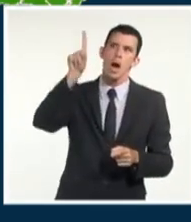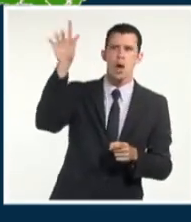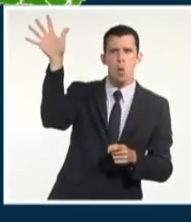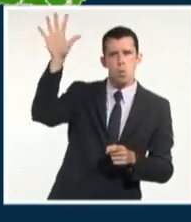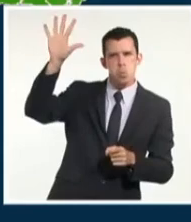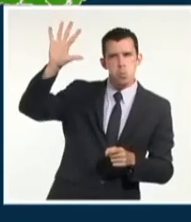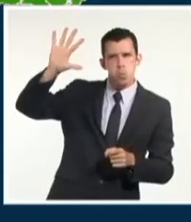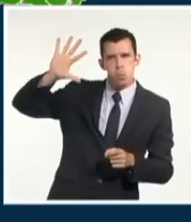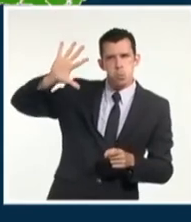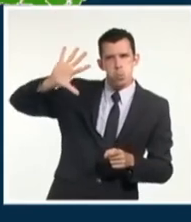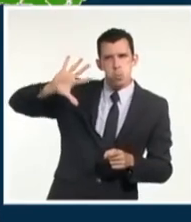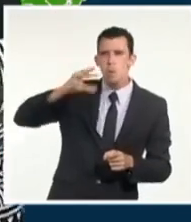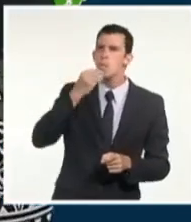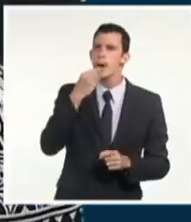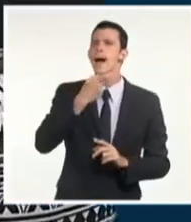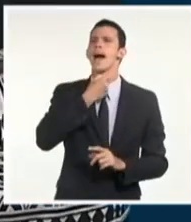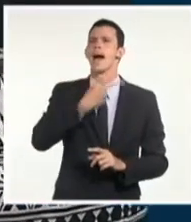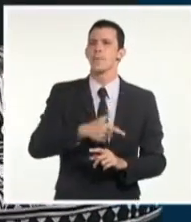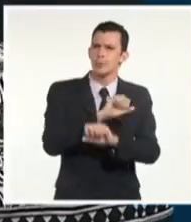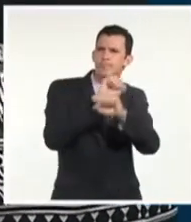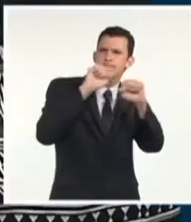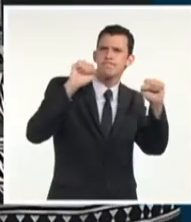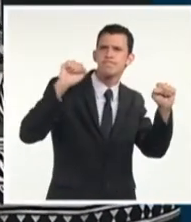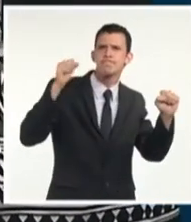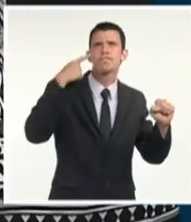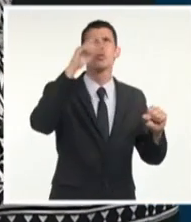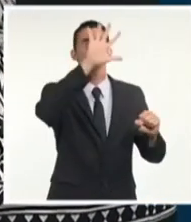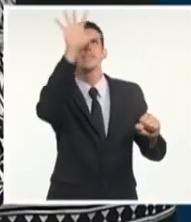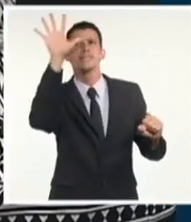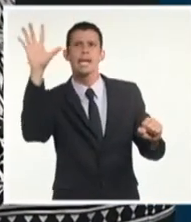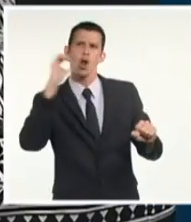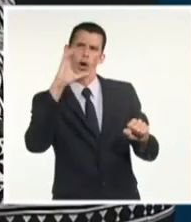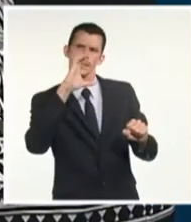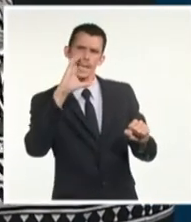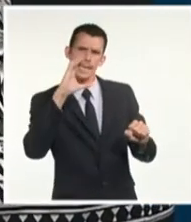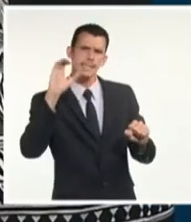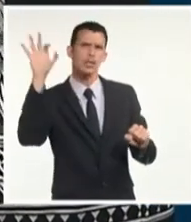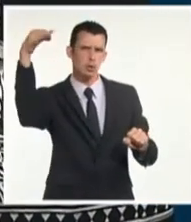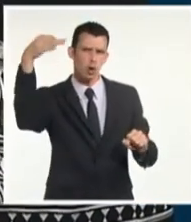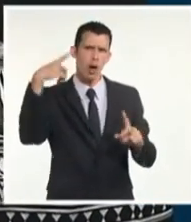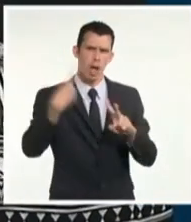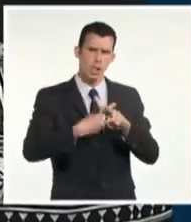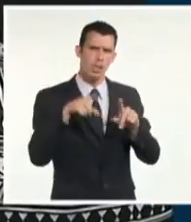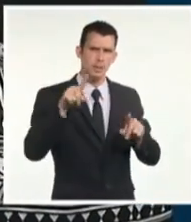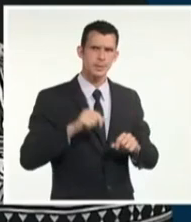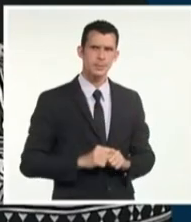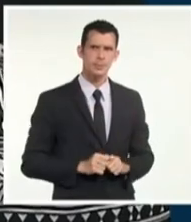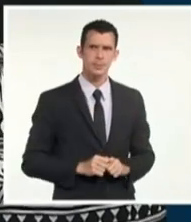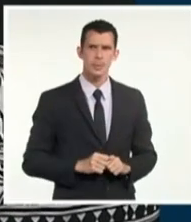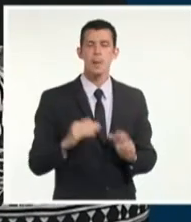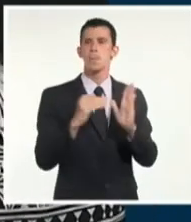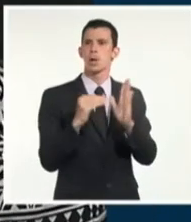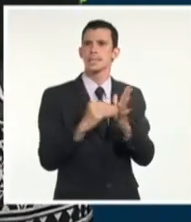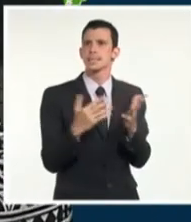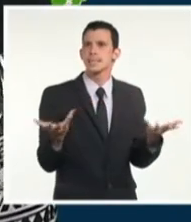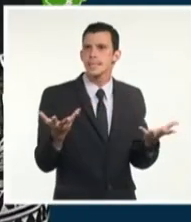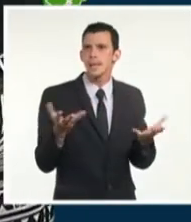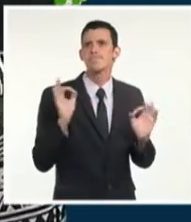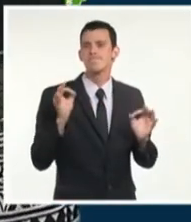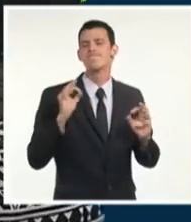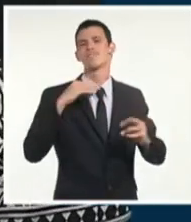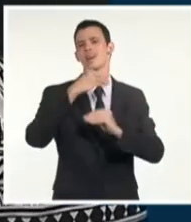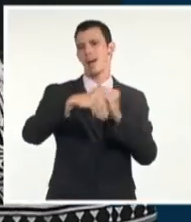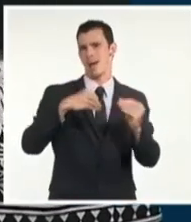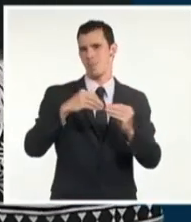amanecerá soleado en el occidente y centro del país. Y por la tarde estará mayormente nublado hacia zonas del